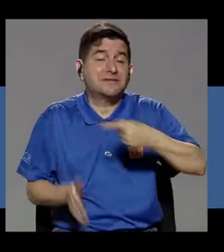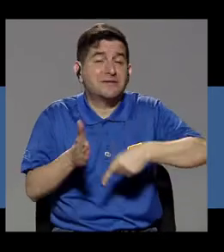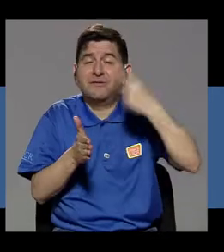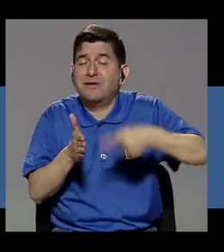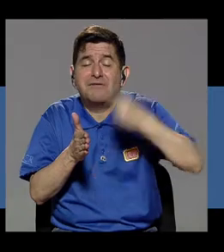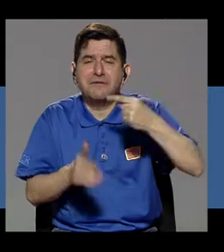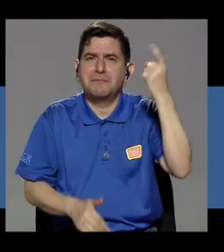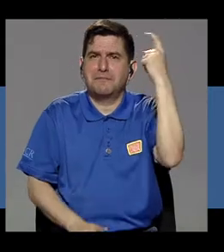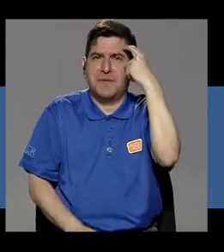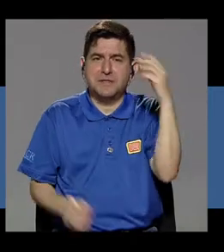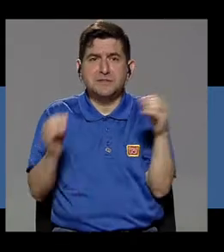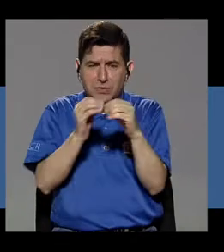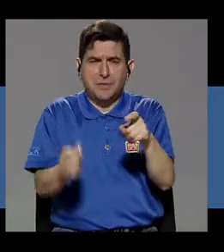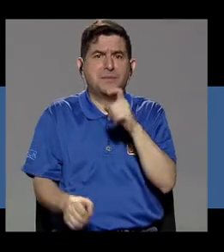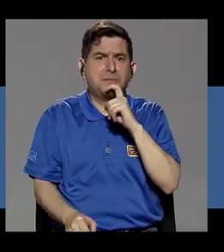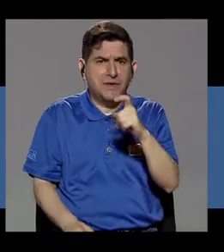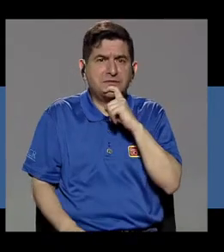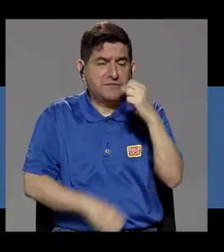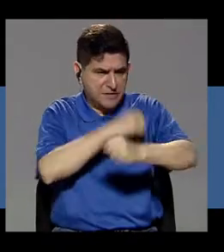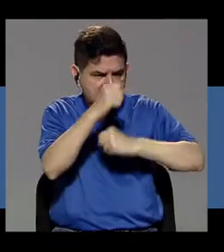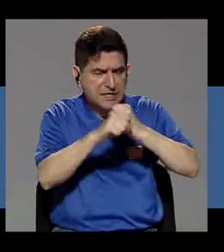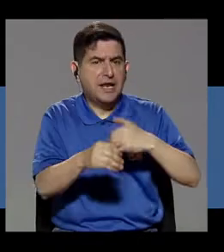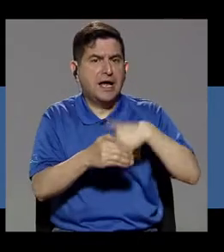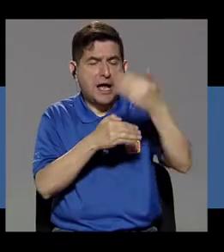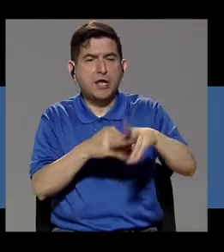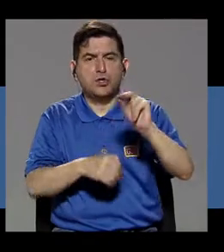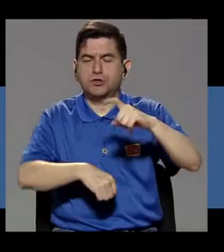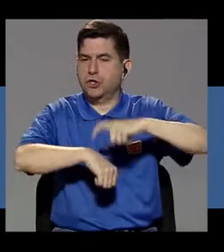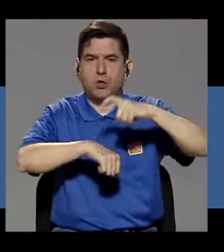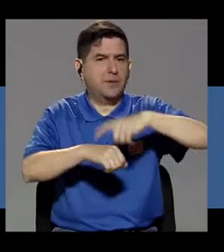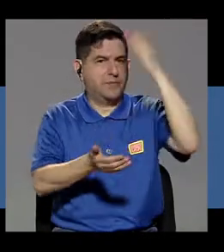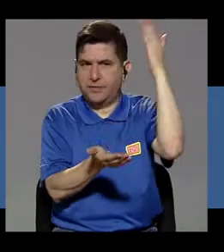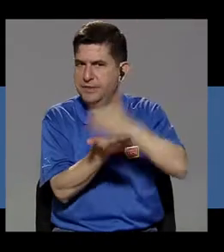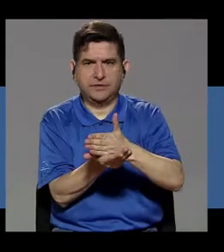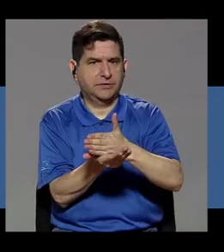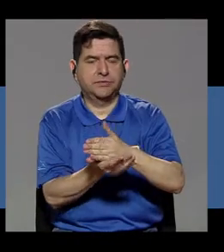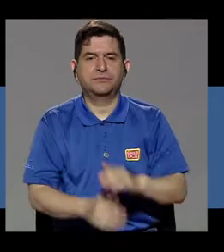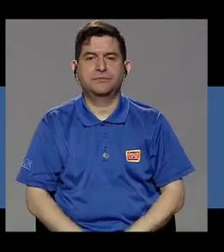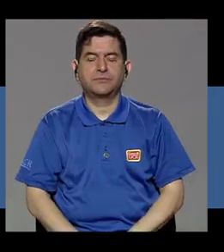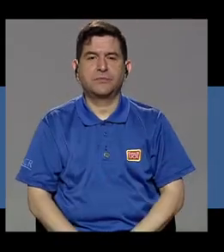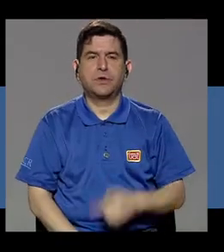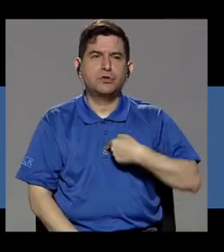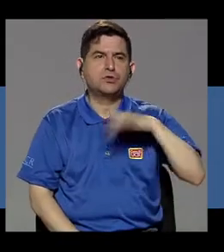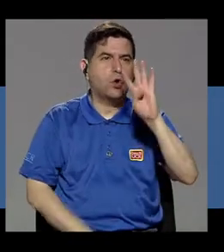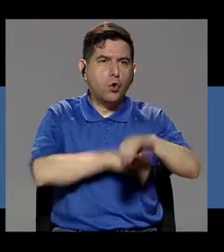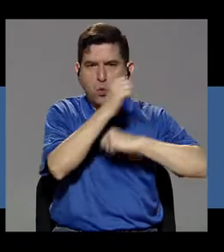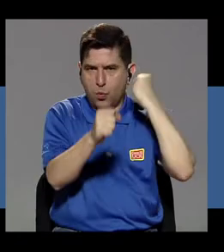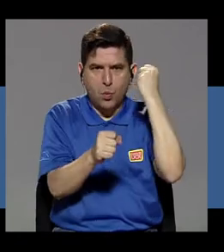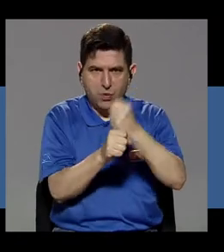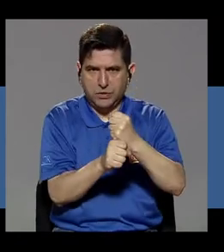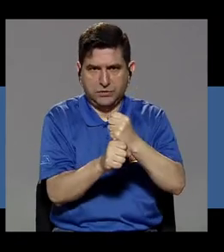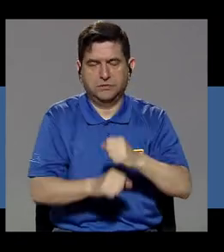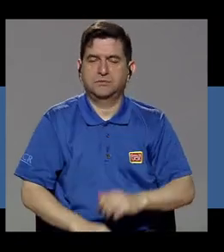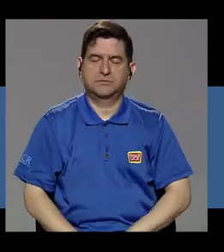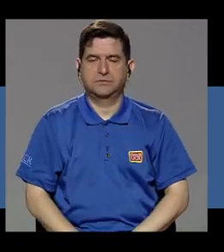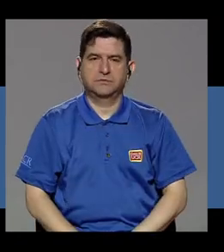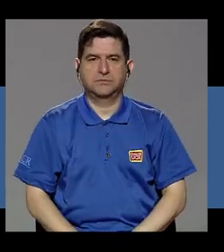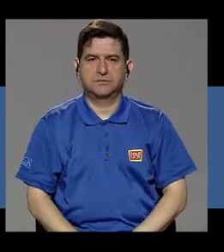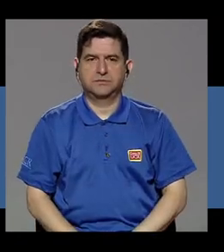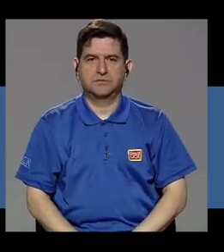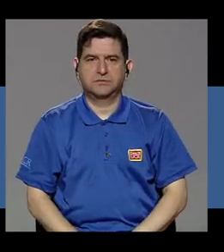ganas. Entonces pienso que es más difícil con los años que en el momento que uno deja. Bueno, tengo cuatro años de